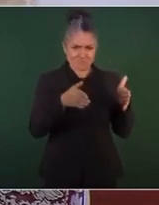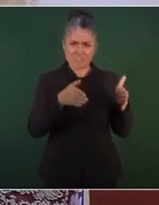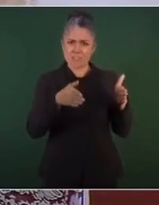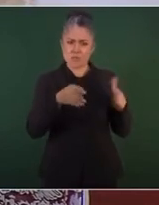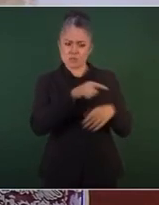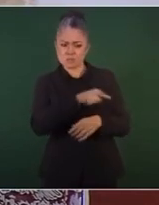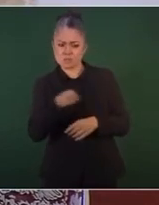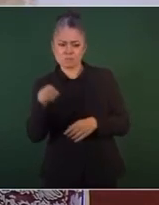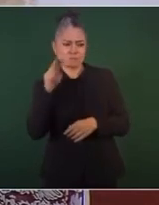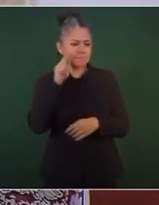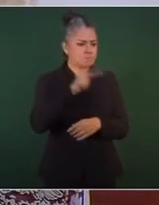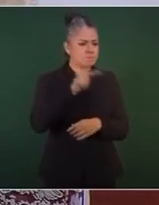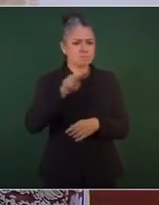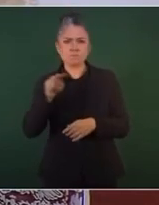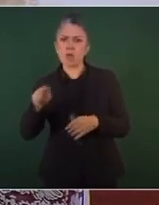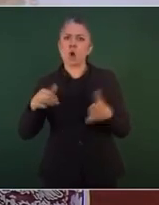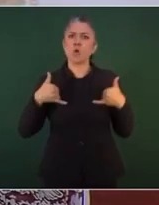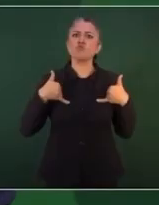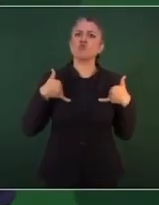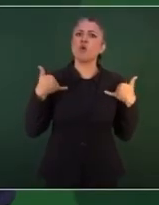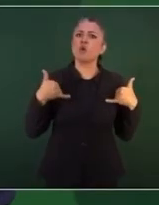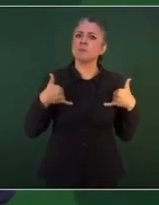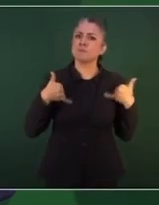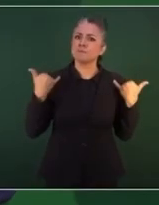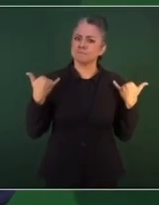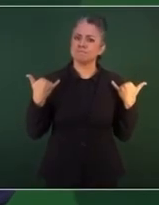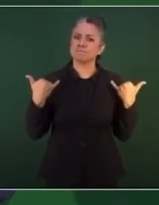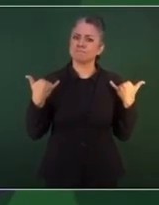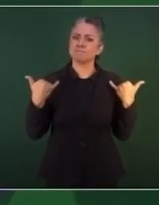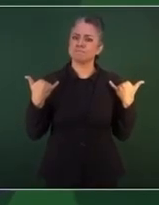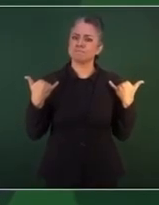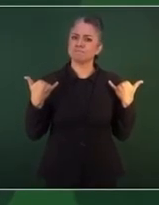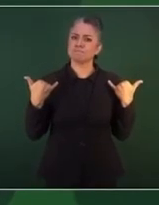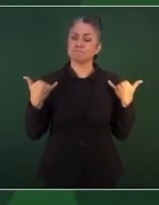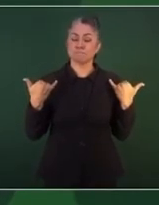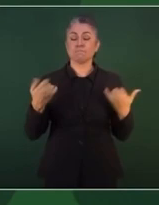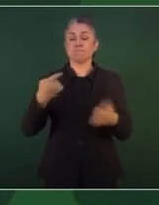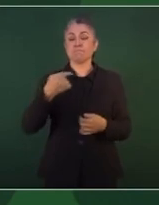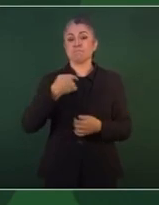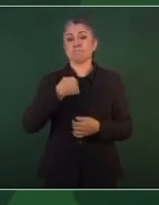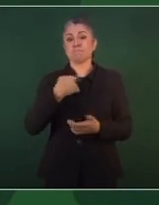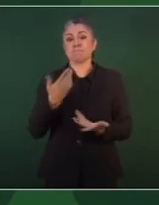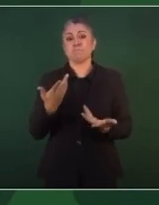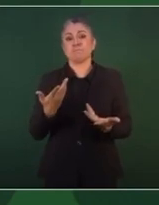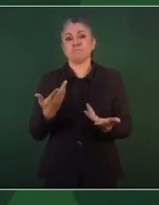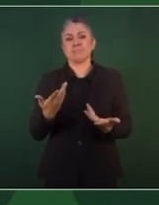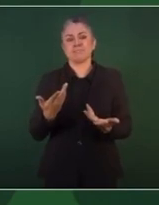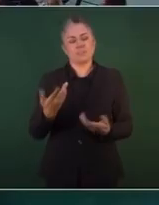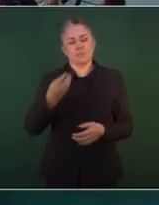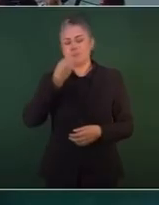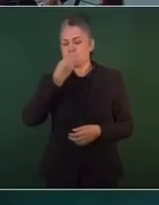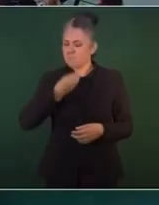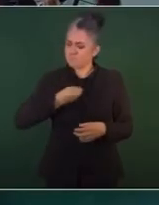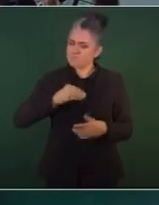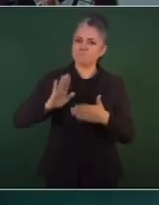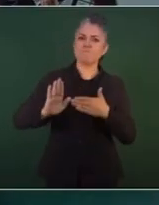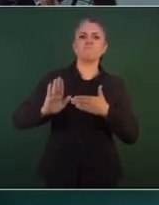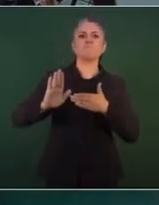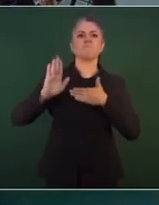a los jóvenes. Y tengo el compromiso